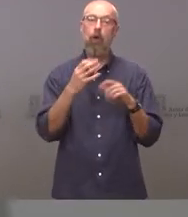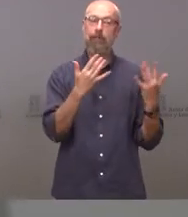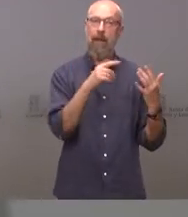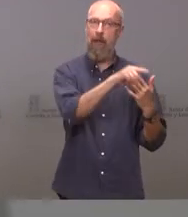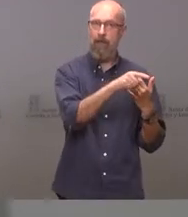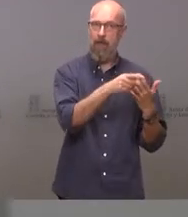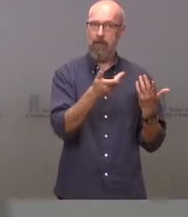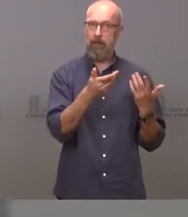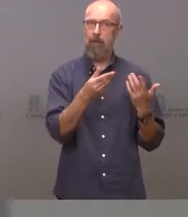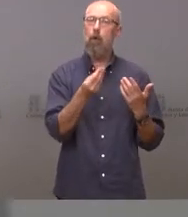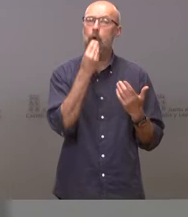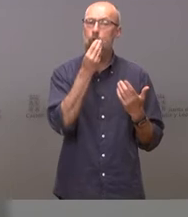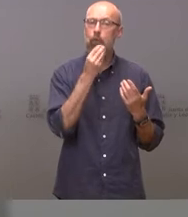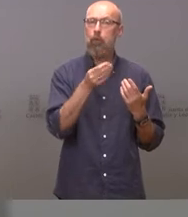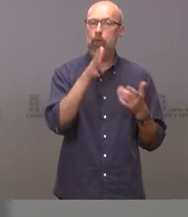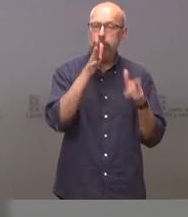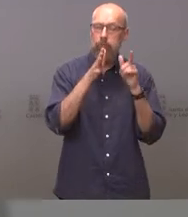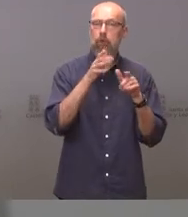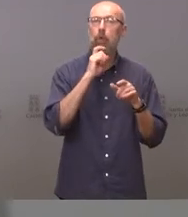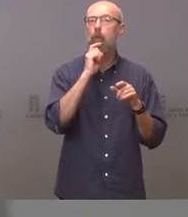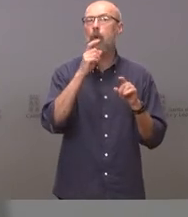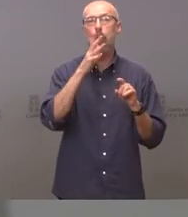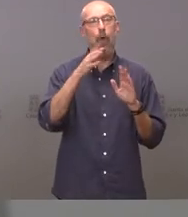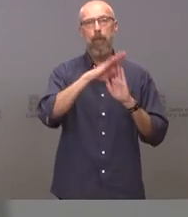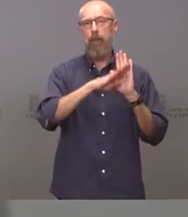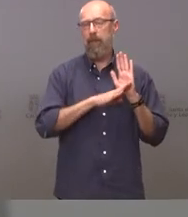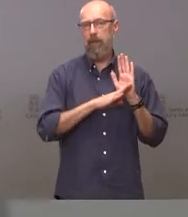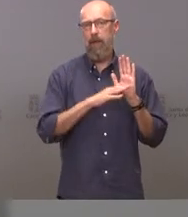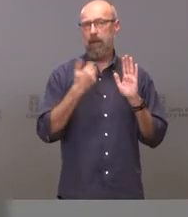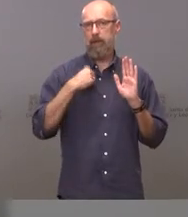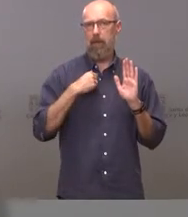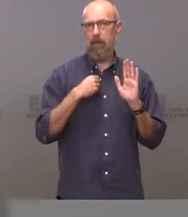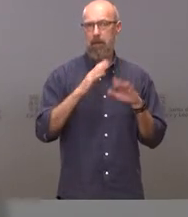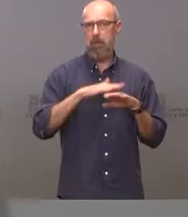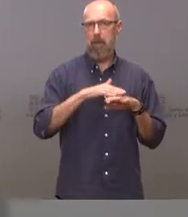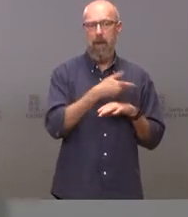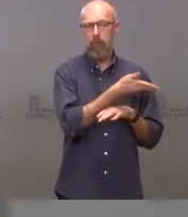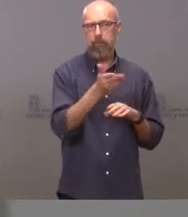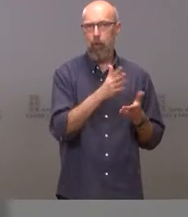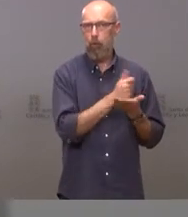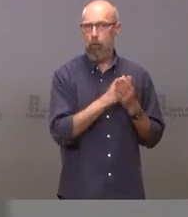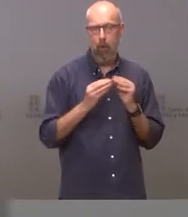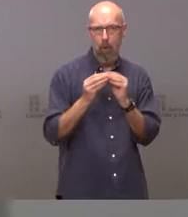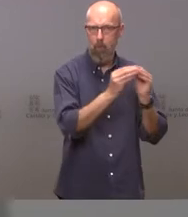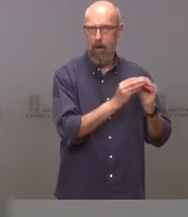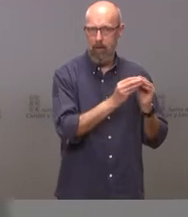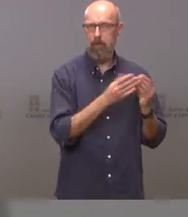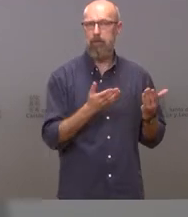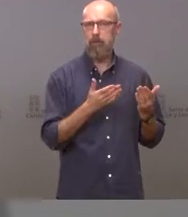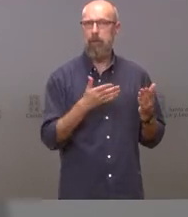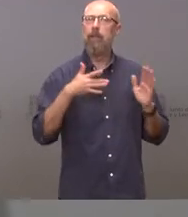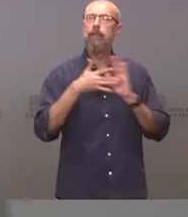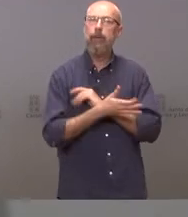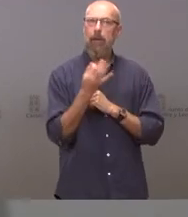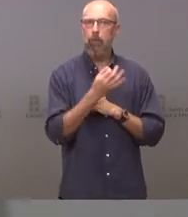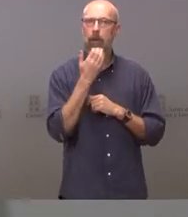deberá de realizarse de acuerdo con las medidas establecidas para el conjunto de los establecimientos de hostelería. Es decir, prohibido